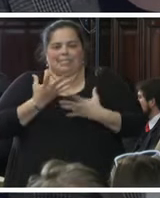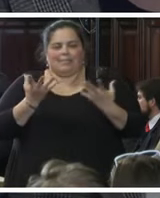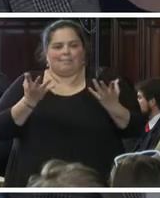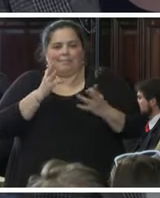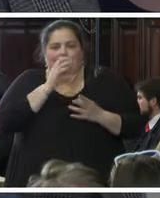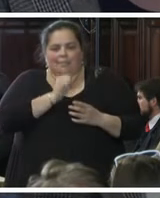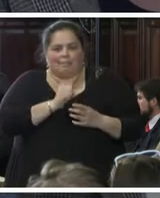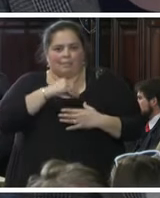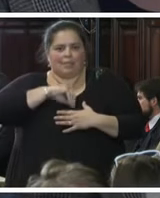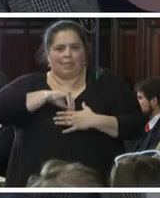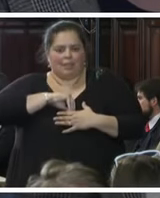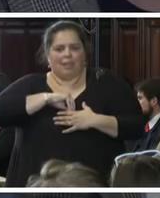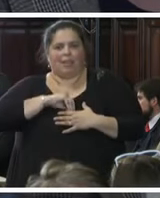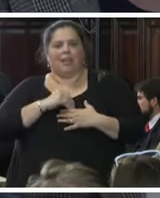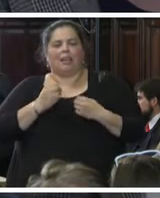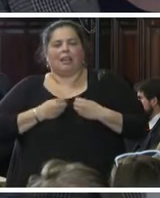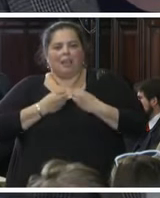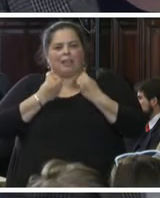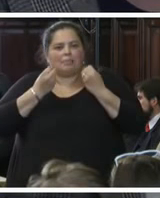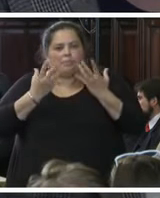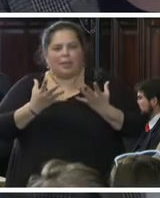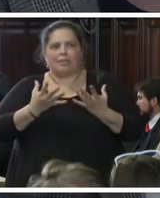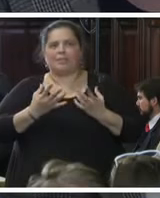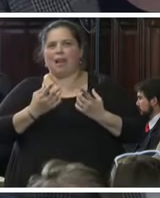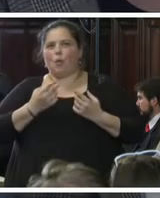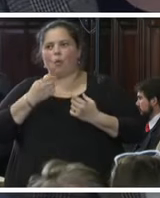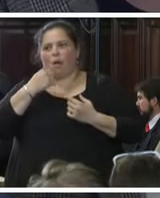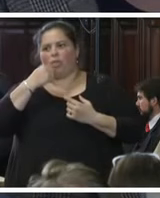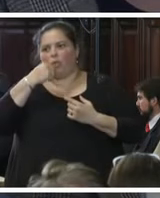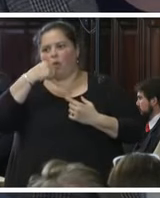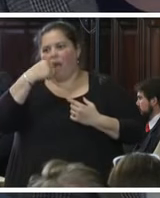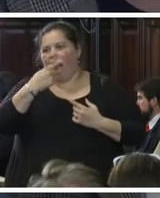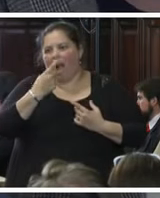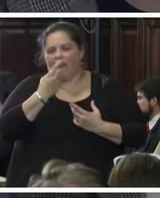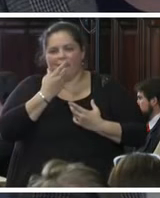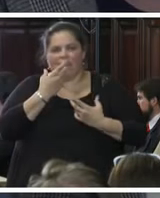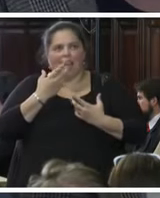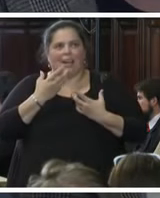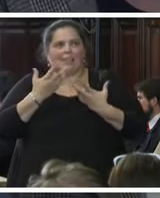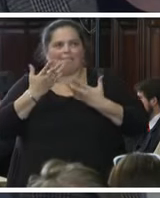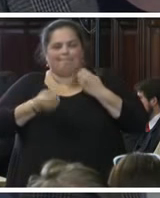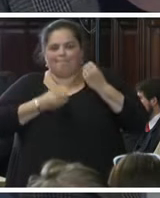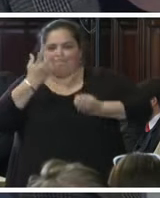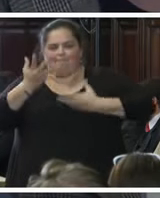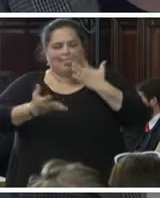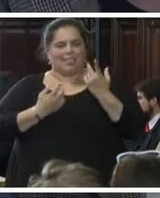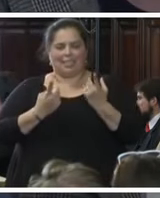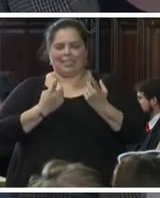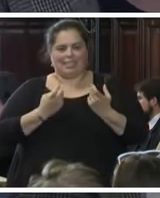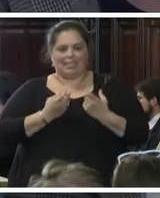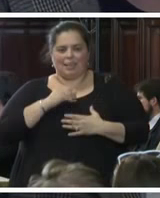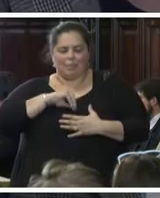con la vemencia que el caso les